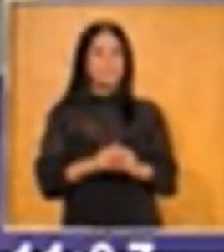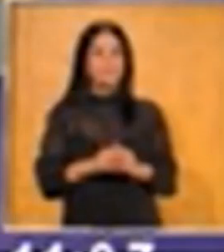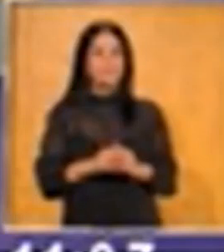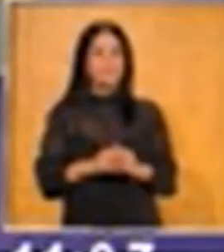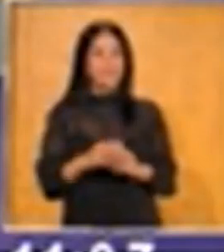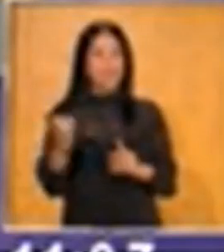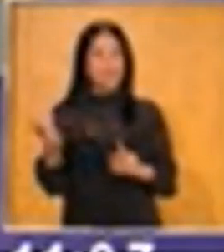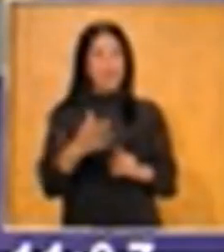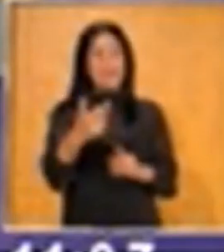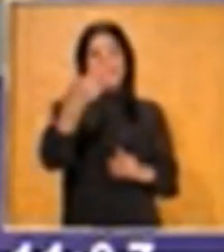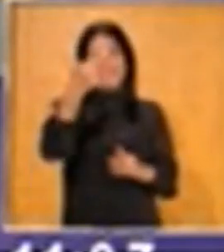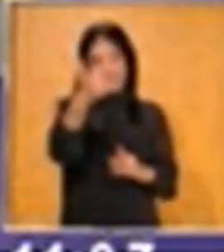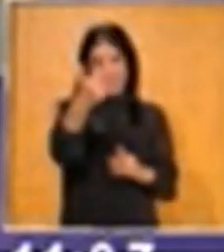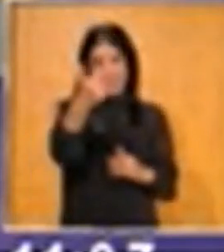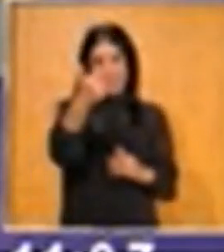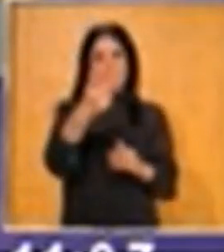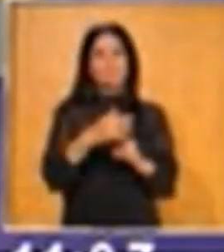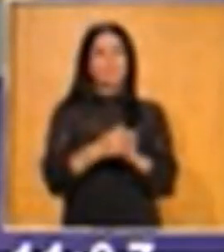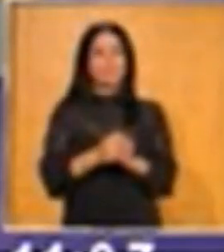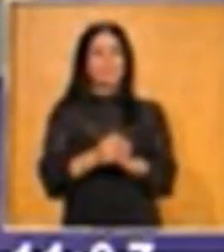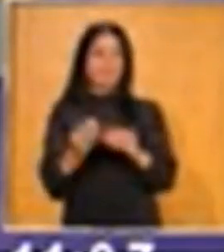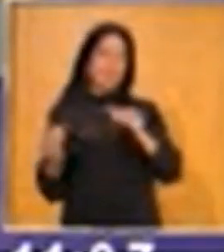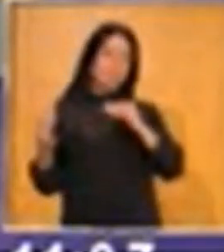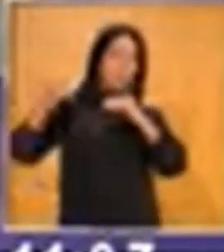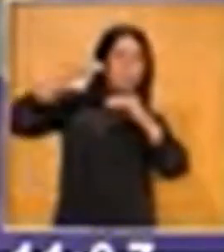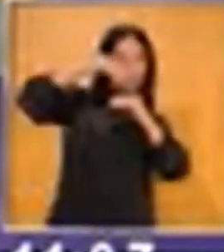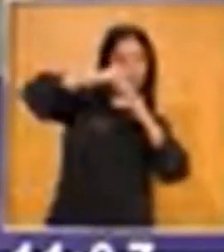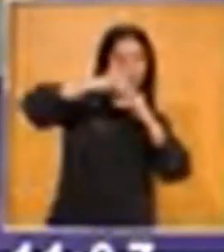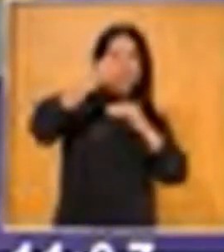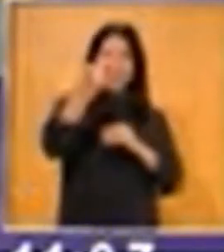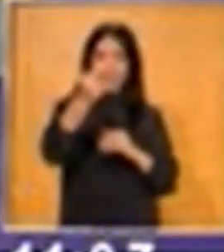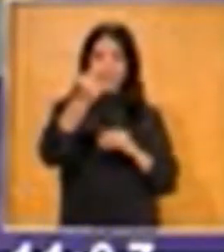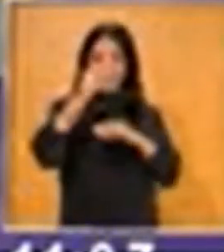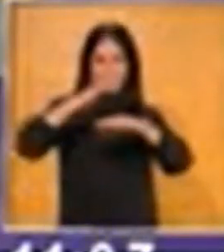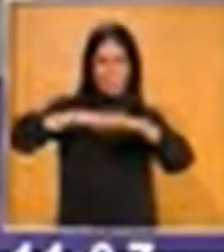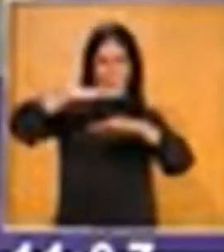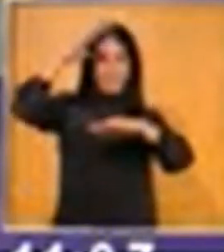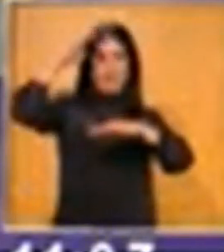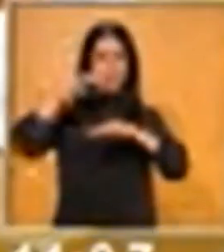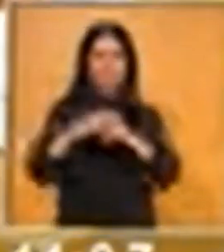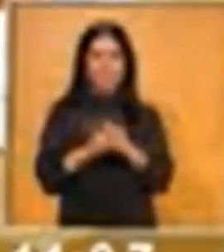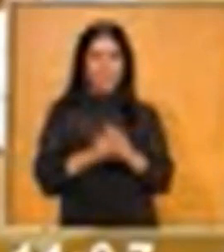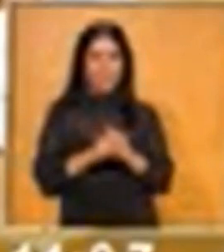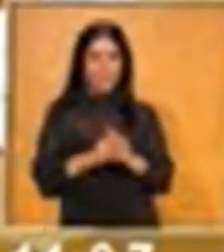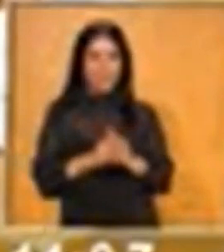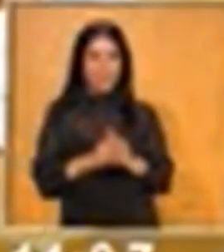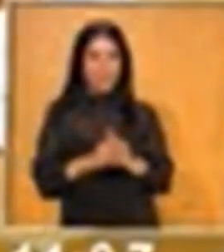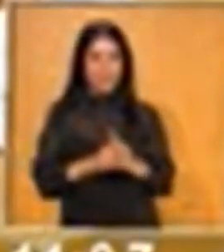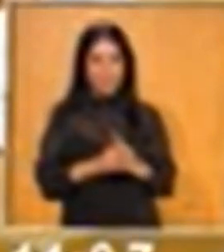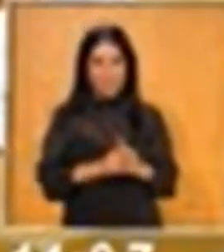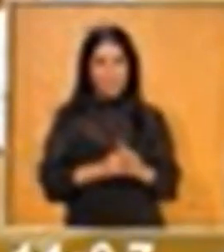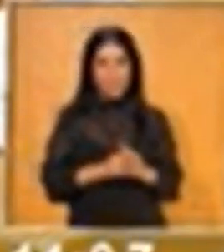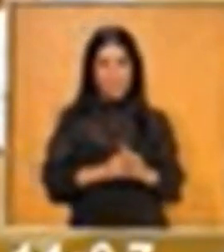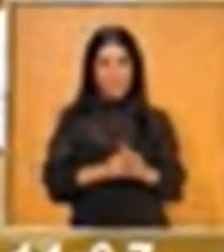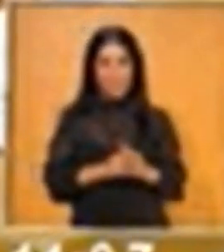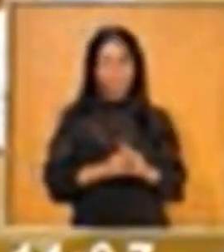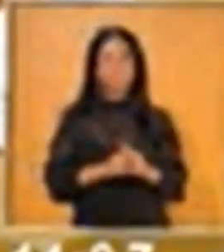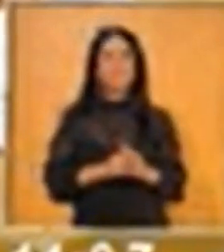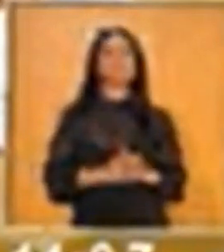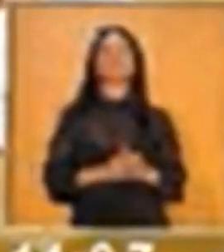Siete. Gana el que ponte cien. Siete. Uno, dos, tres,